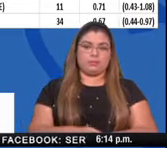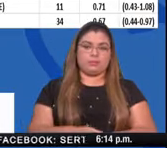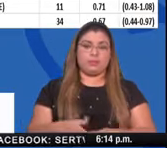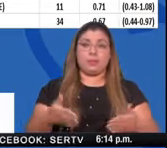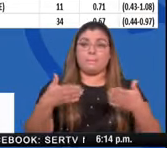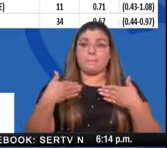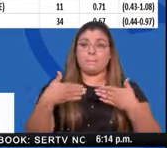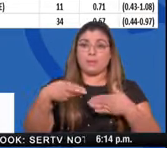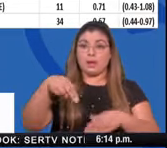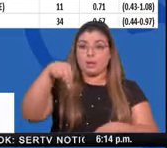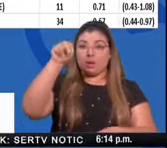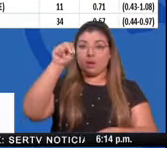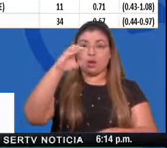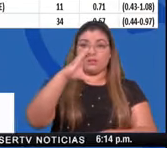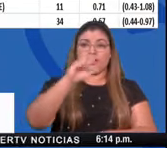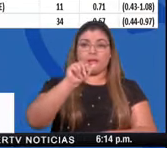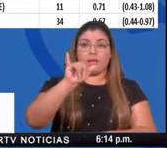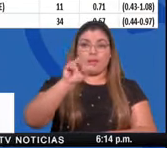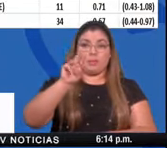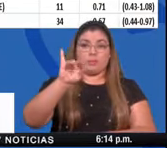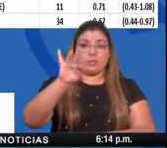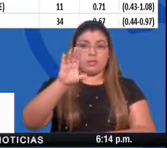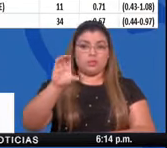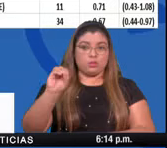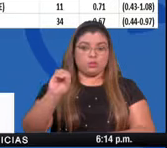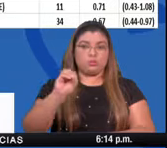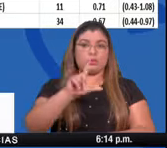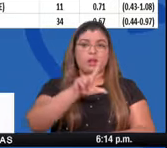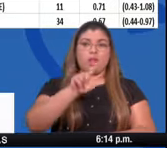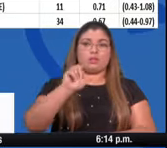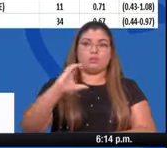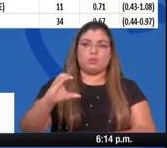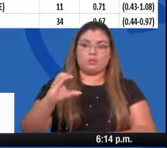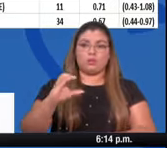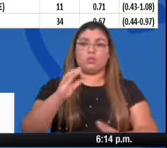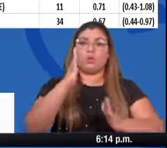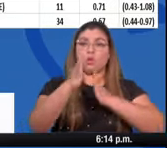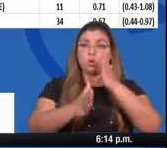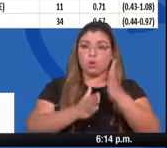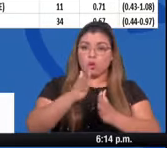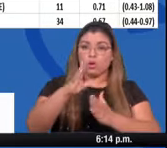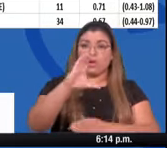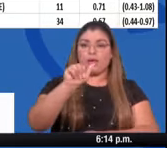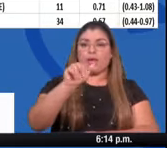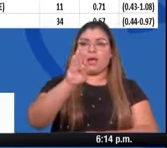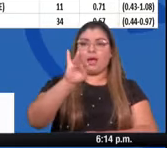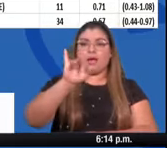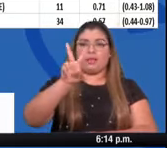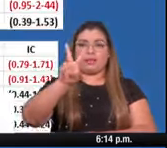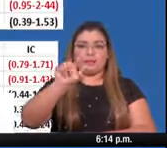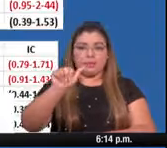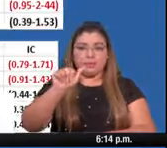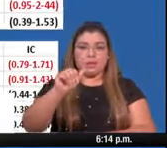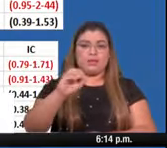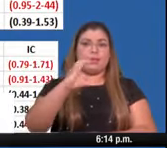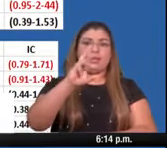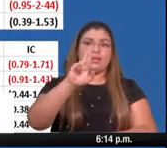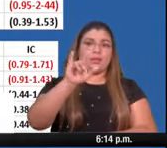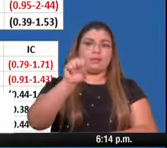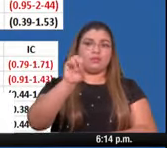En Panamá Norte, Caimitillo y Las Cumbres. En Colón, Cativá, Cristóbal.